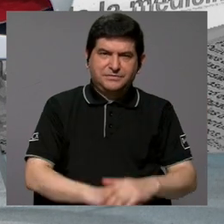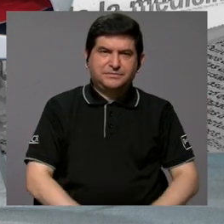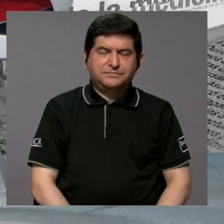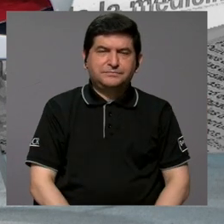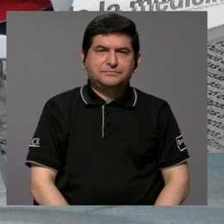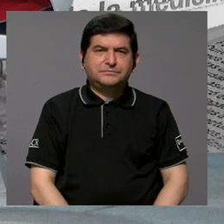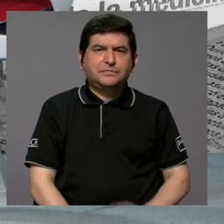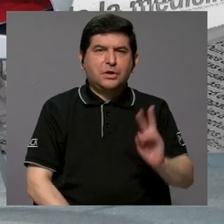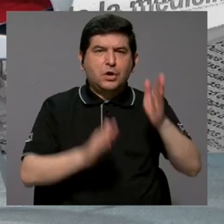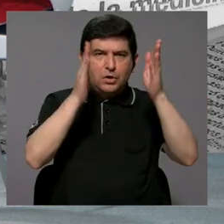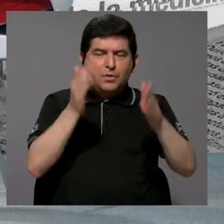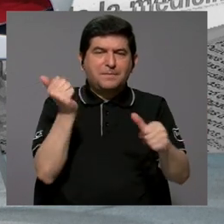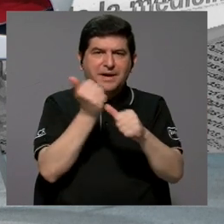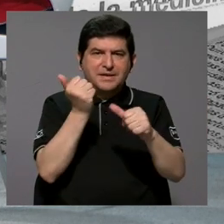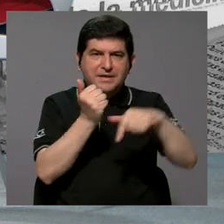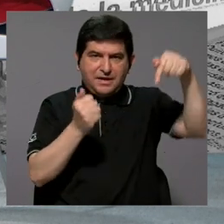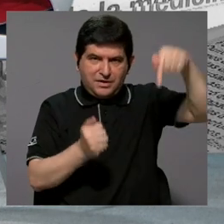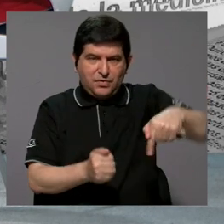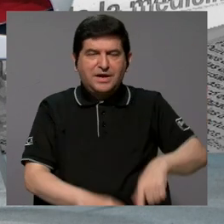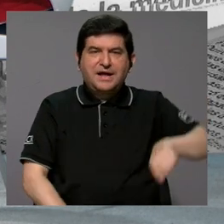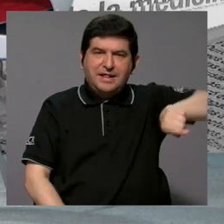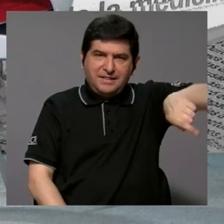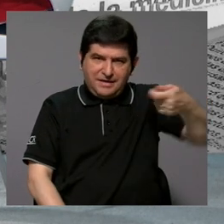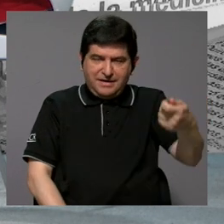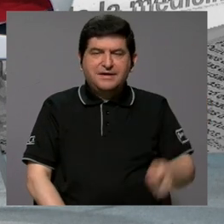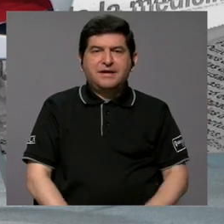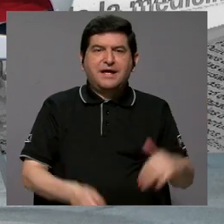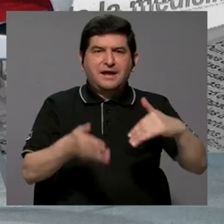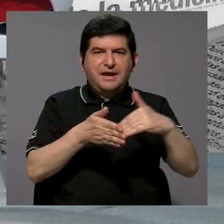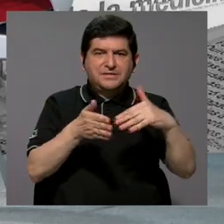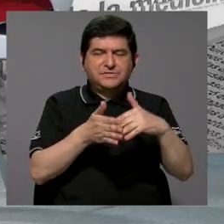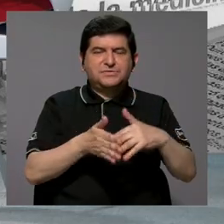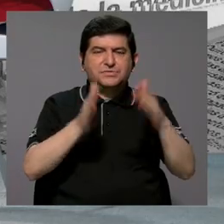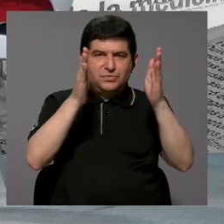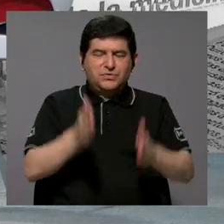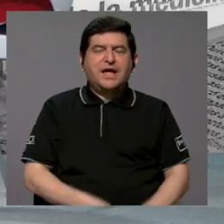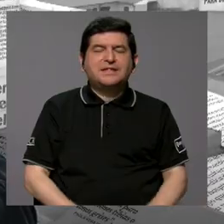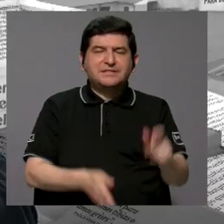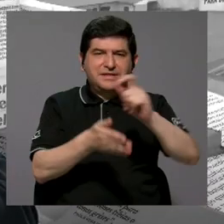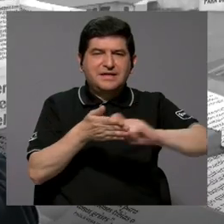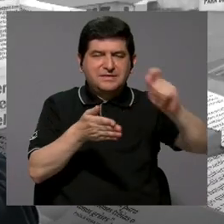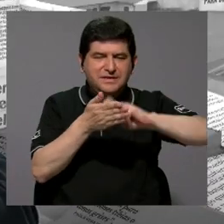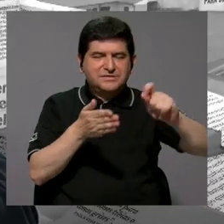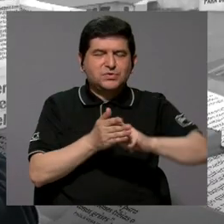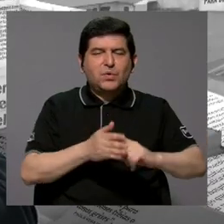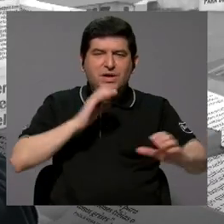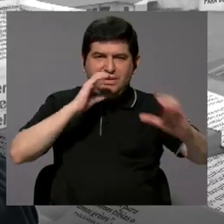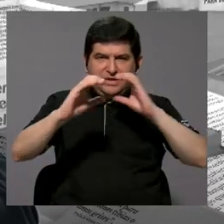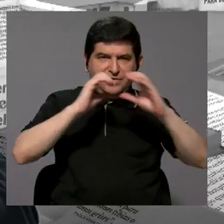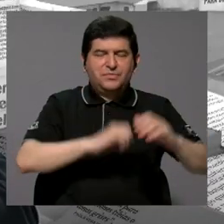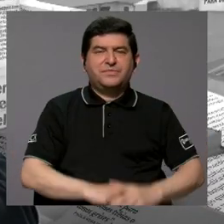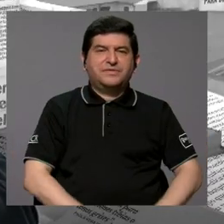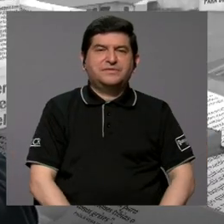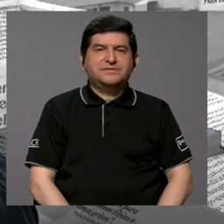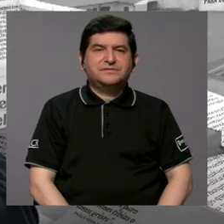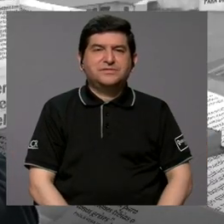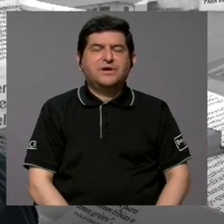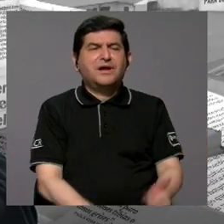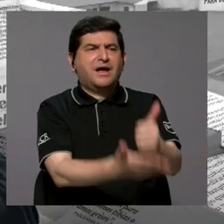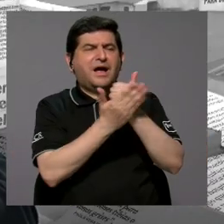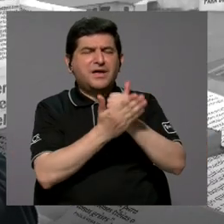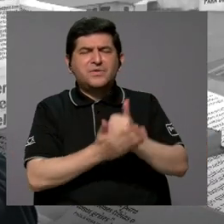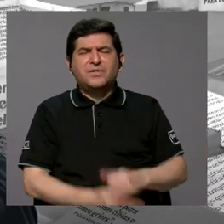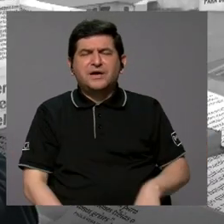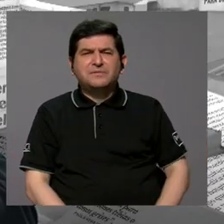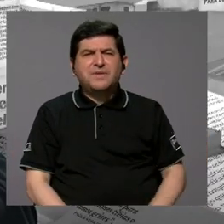compañero asistente aquí en el canal, estudiante de la Escuela de Comunicación, Lander Arias, por cierto, me